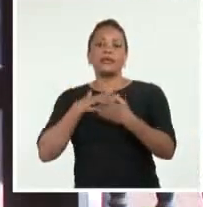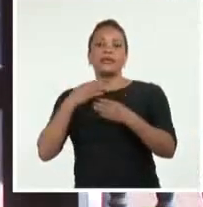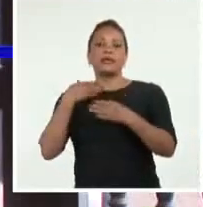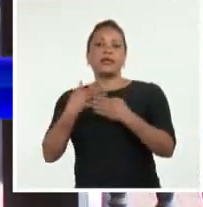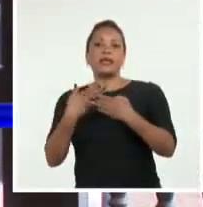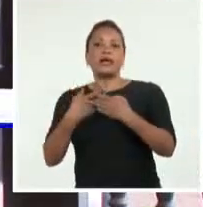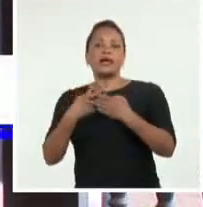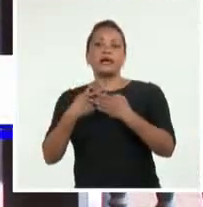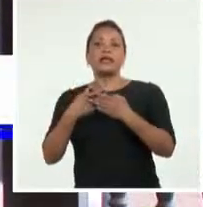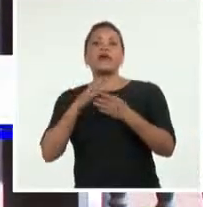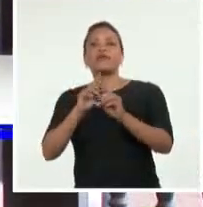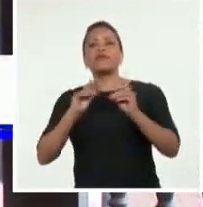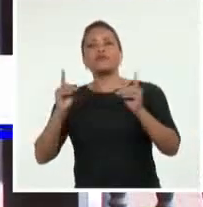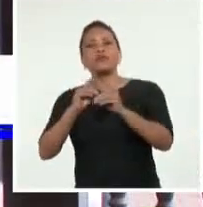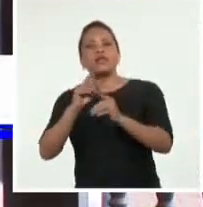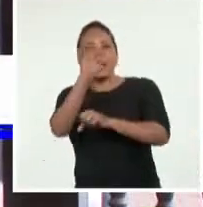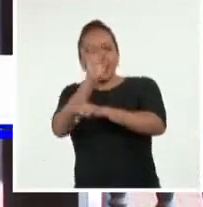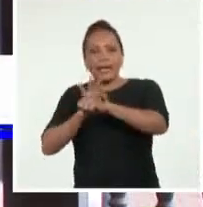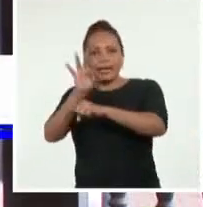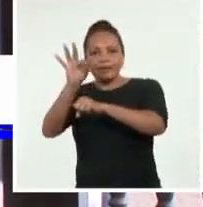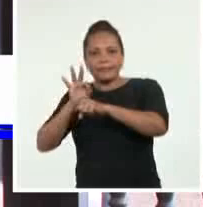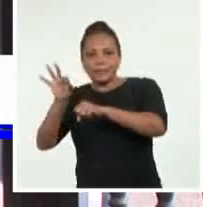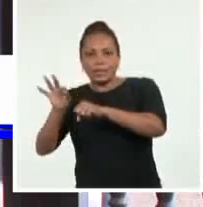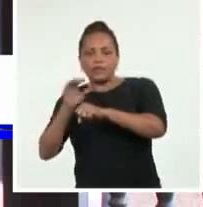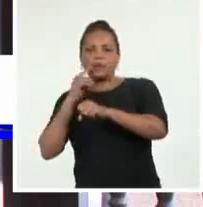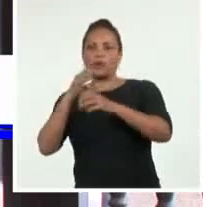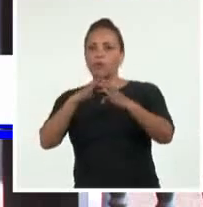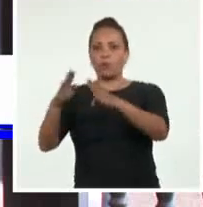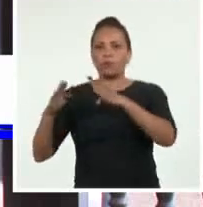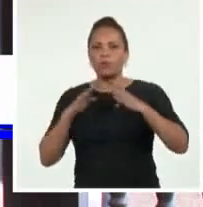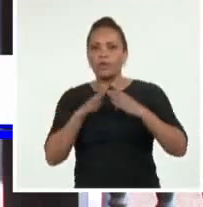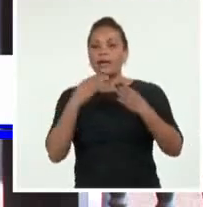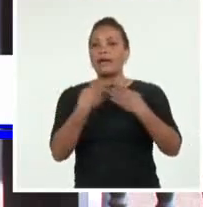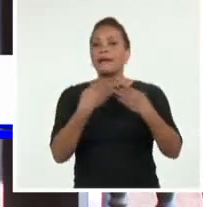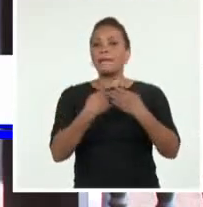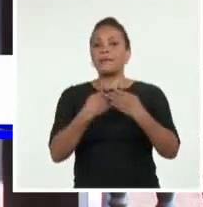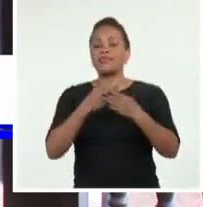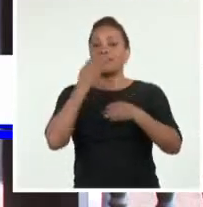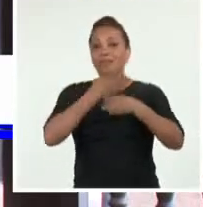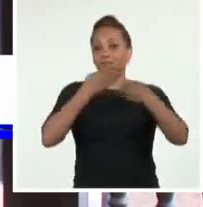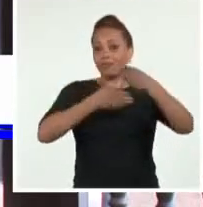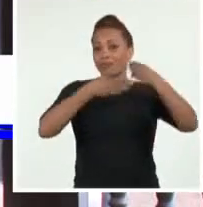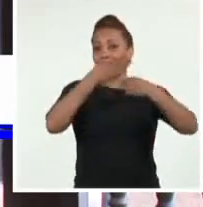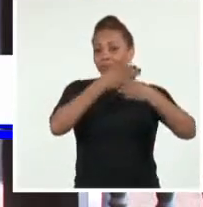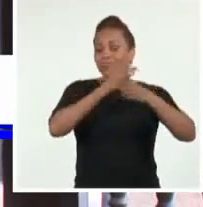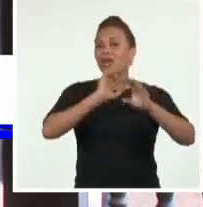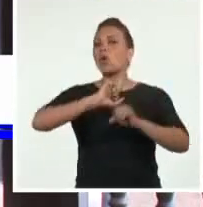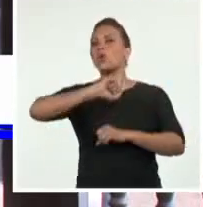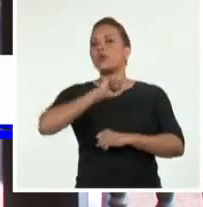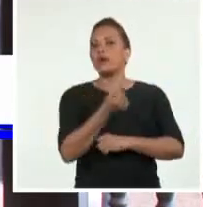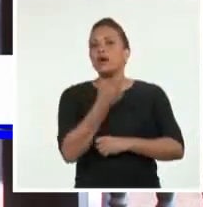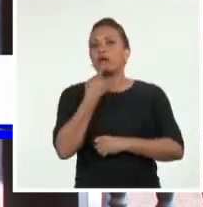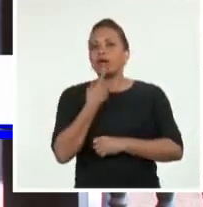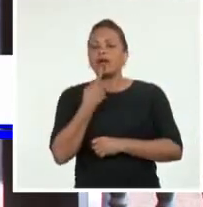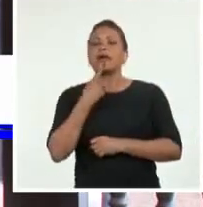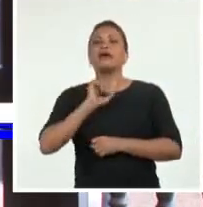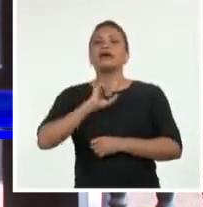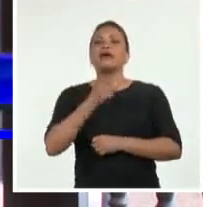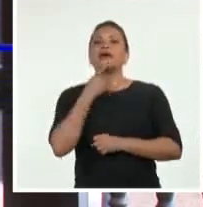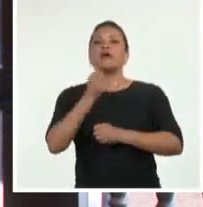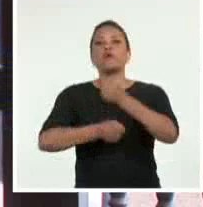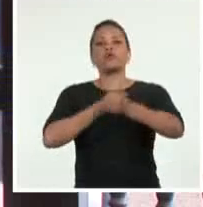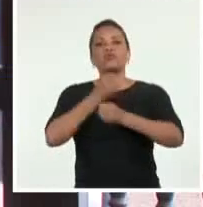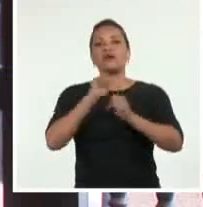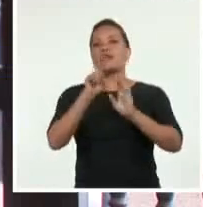del arquitecto de la comunidad, las empresas de proyectos del MICOM es obligatorio que utilicen la norma sismo resistente,